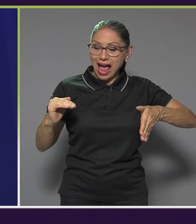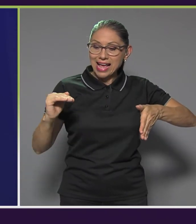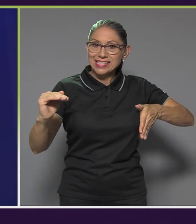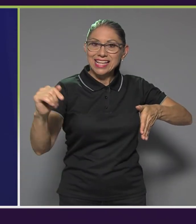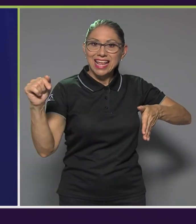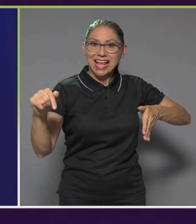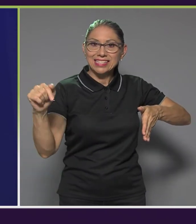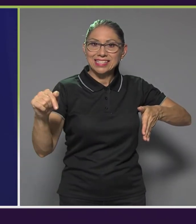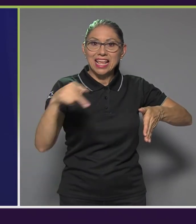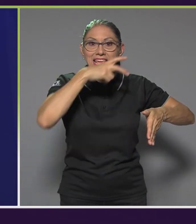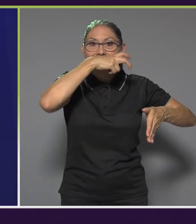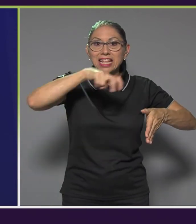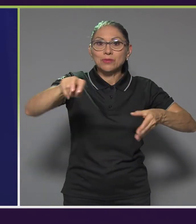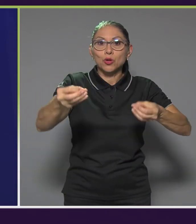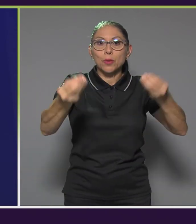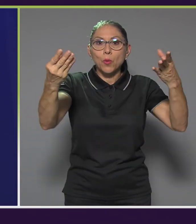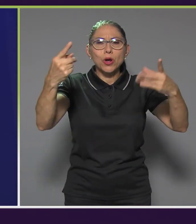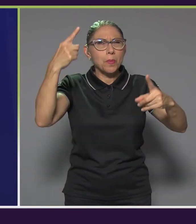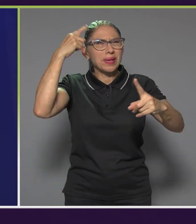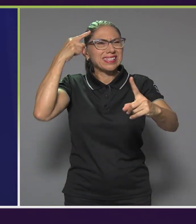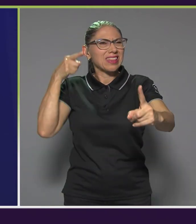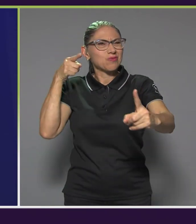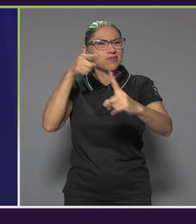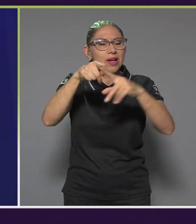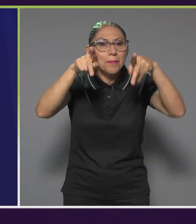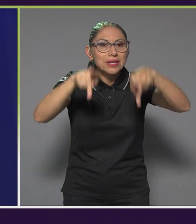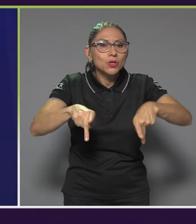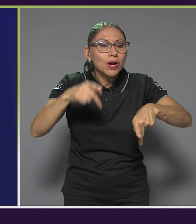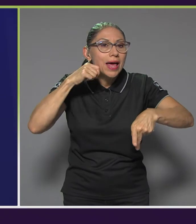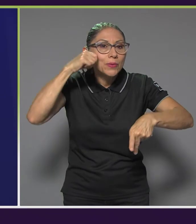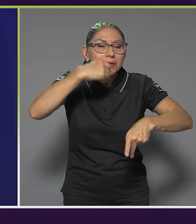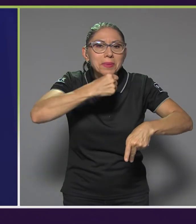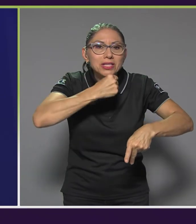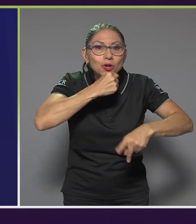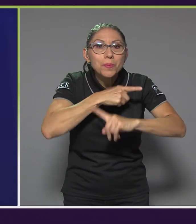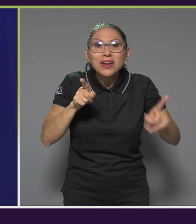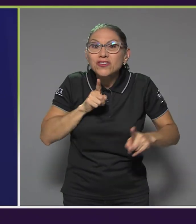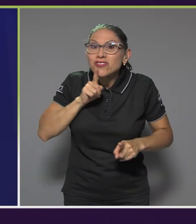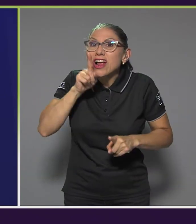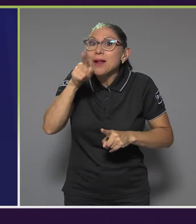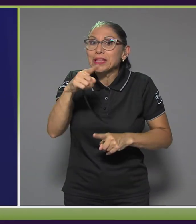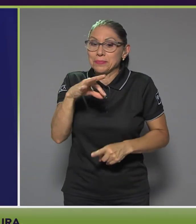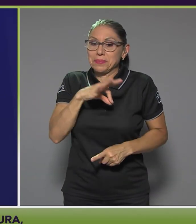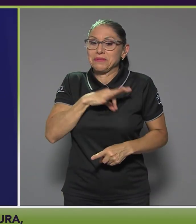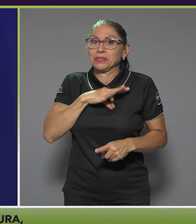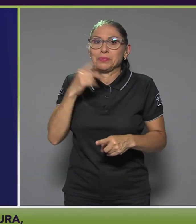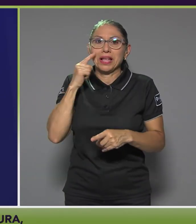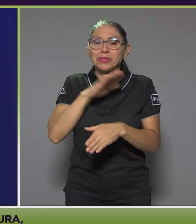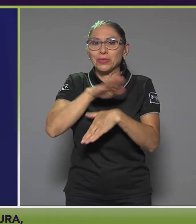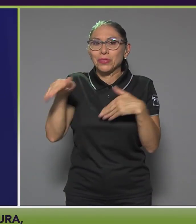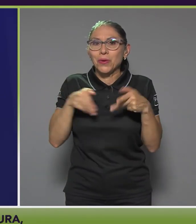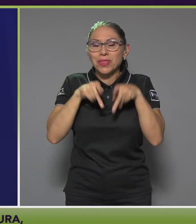realmente aportan a toda la comunidad la facilidad de traslado de la persona joven hasta la persona mayor. Entonces,